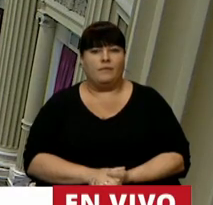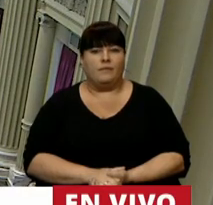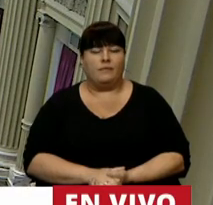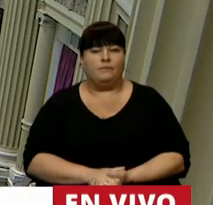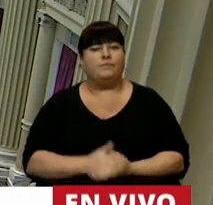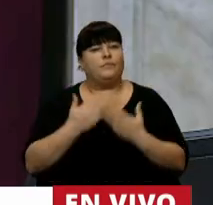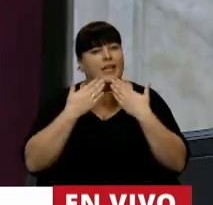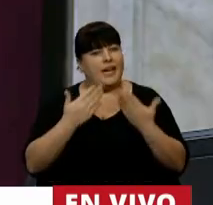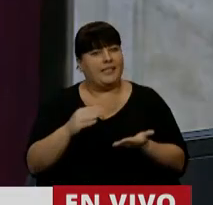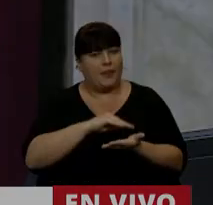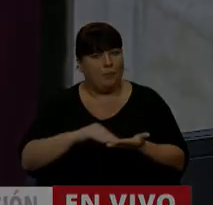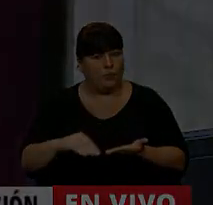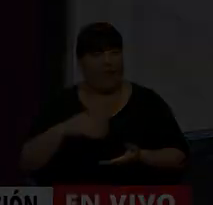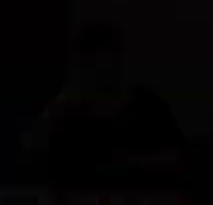Gracias, diputada Caliba.